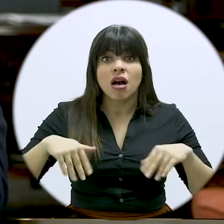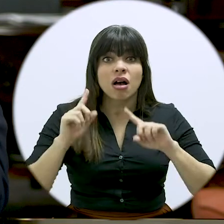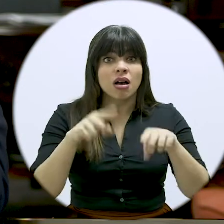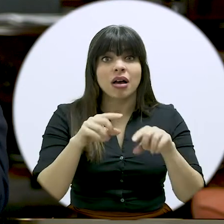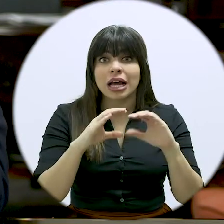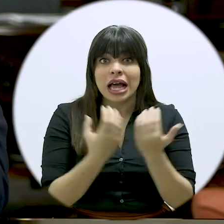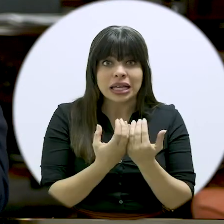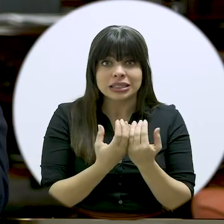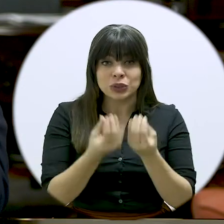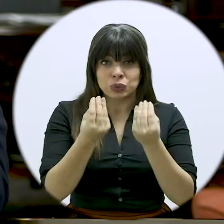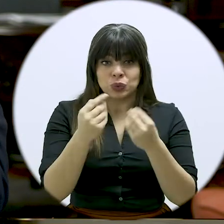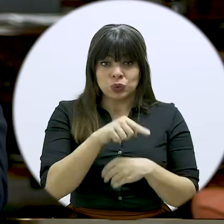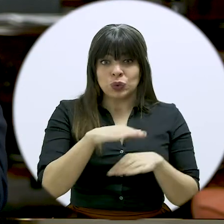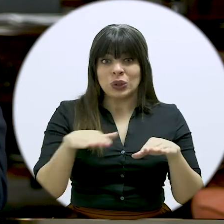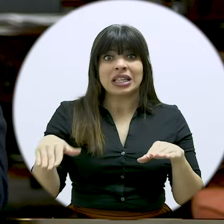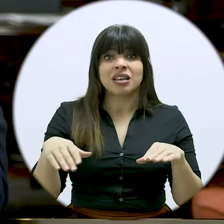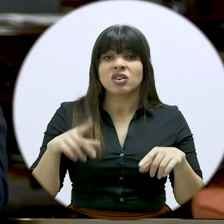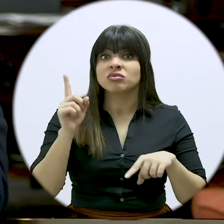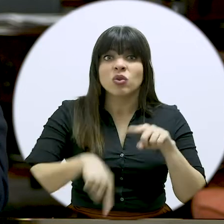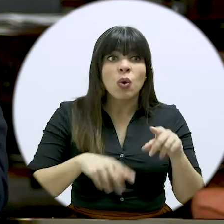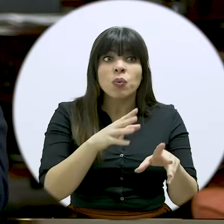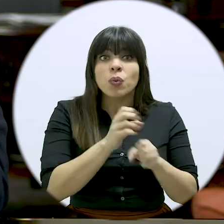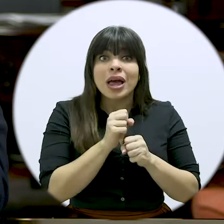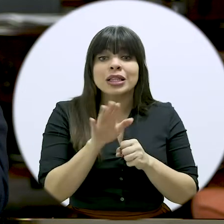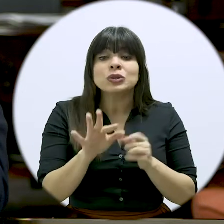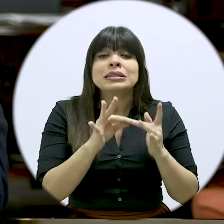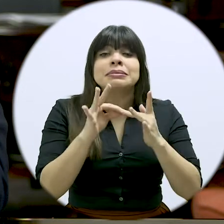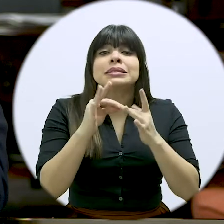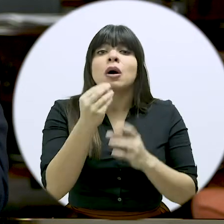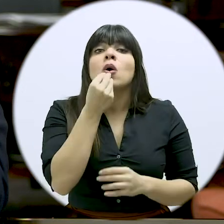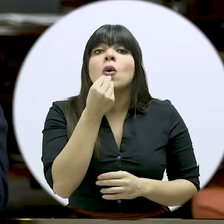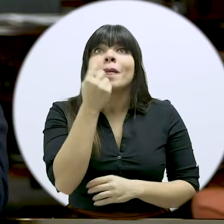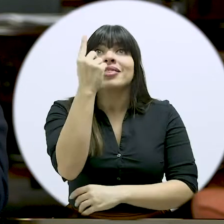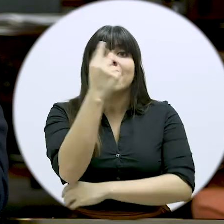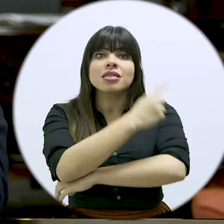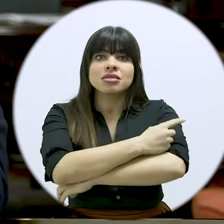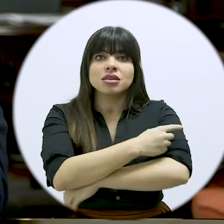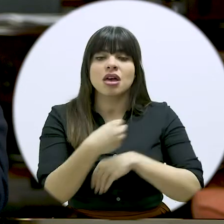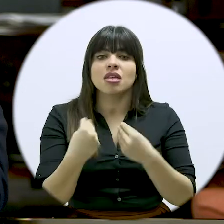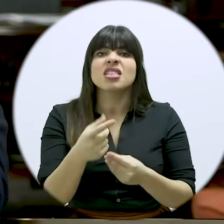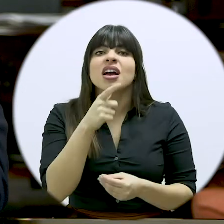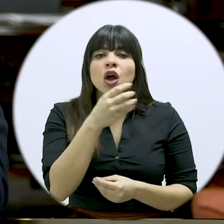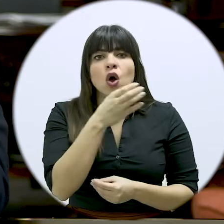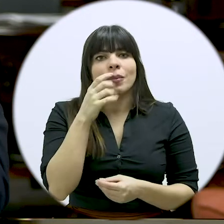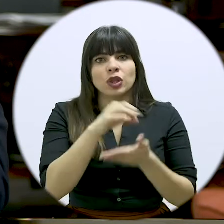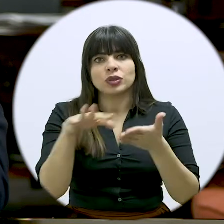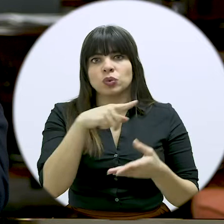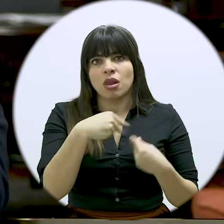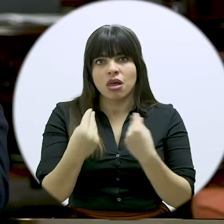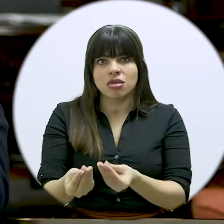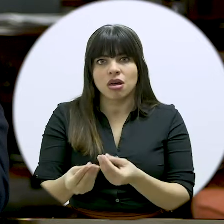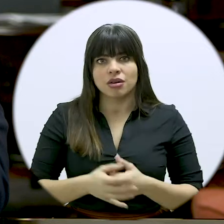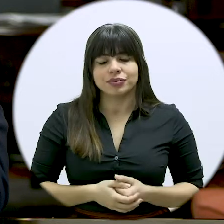dos semanas sin asistir a lecciones, muchos de ellos sin poder recibir la principal comida del día que les brinda el